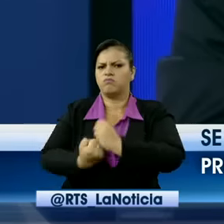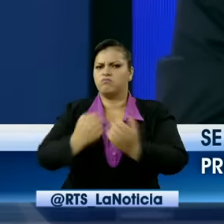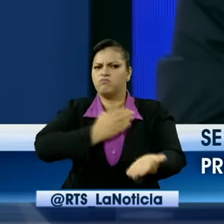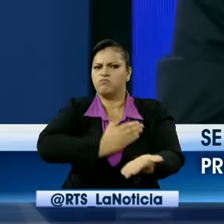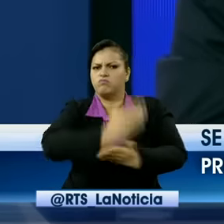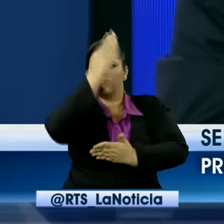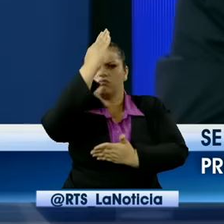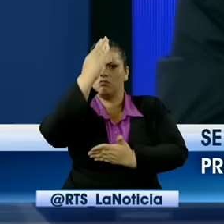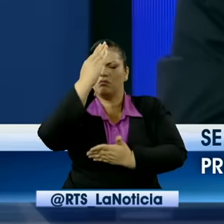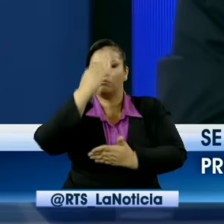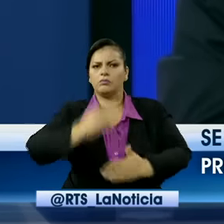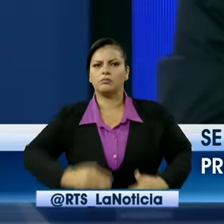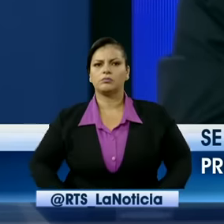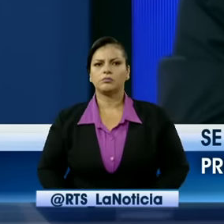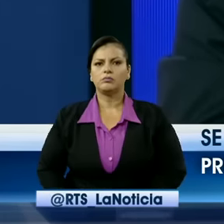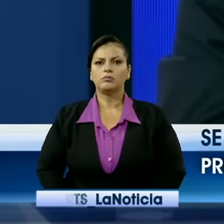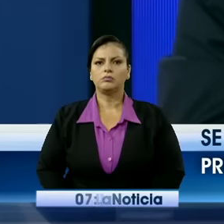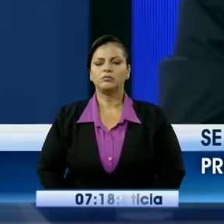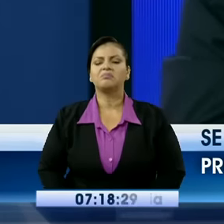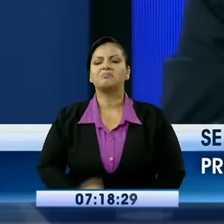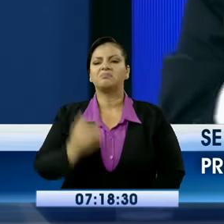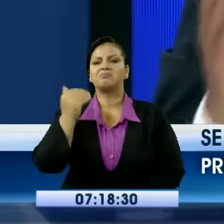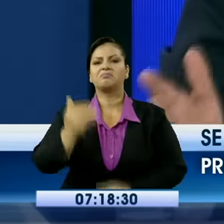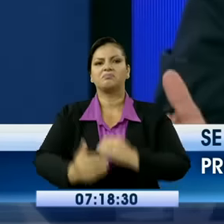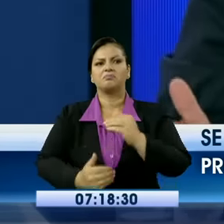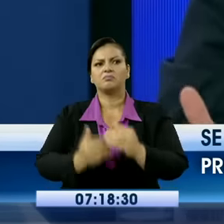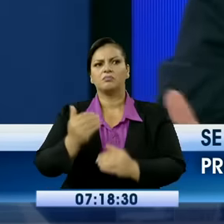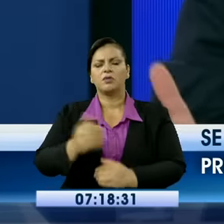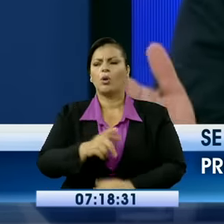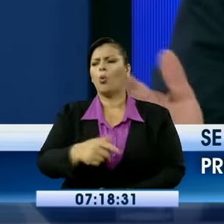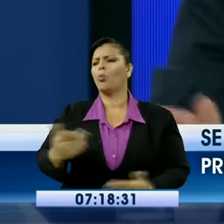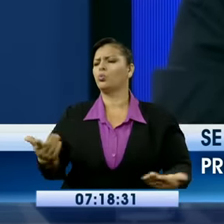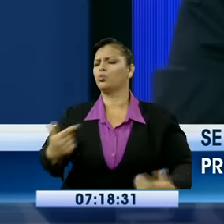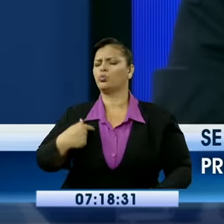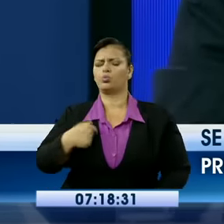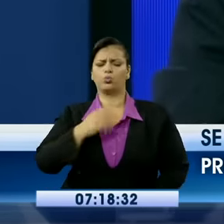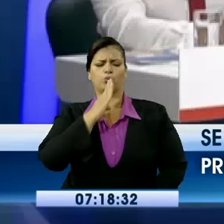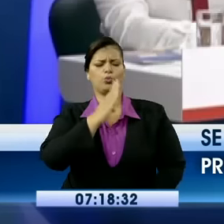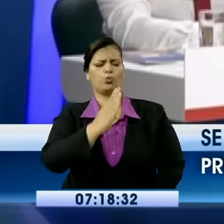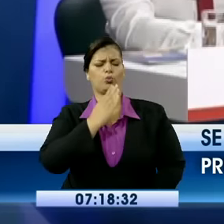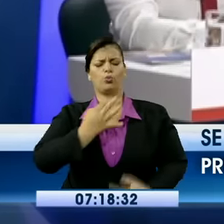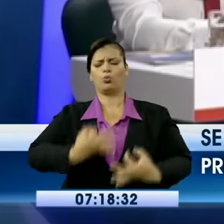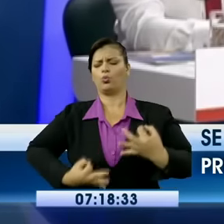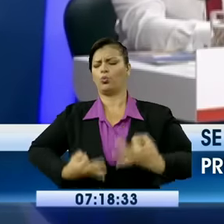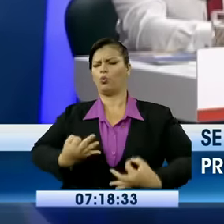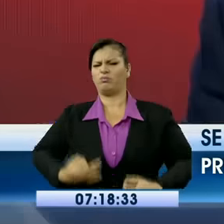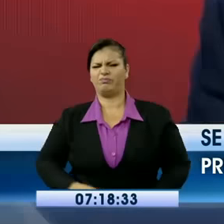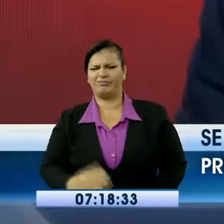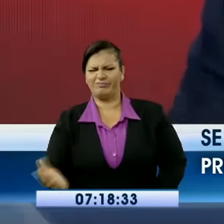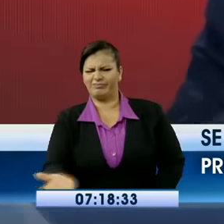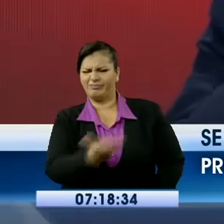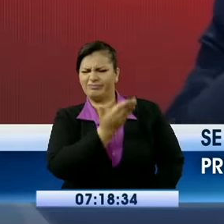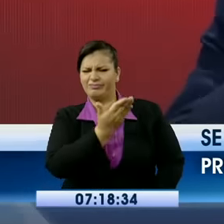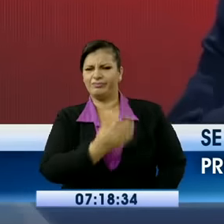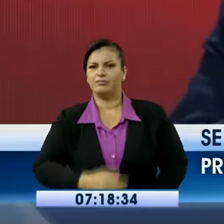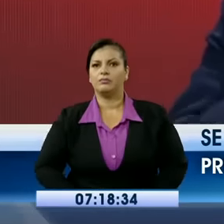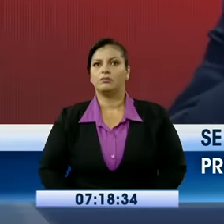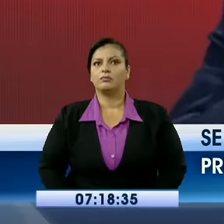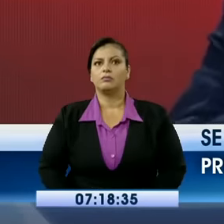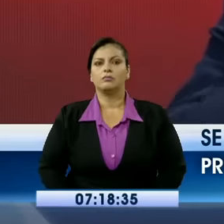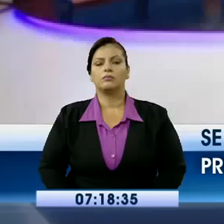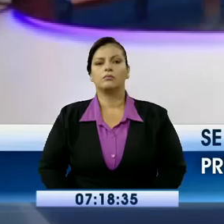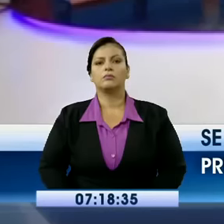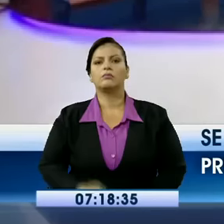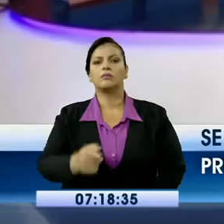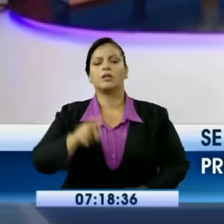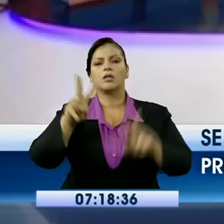por el paso del tiempo a presentarse como prohombres de la moral y la justicia. En el tema de desarrollo social se trataron ítems como el de